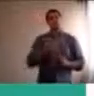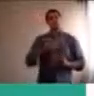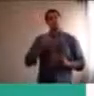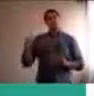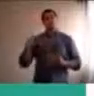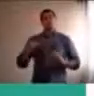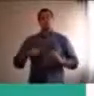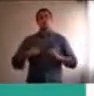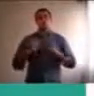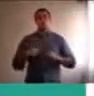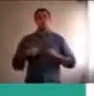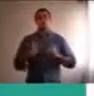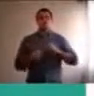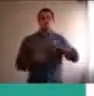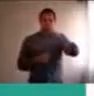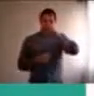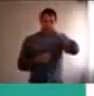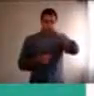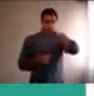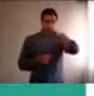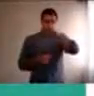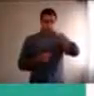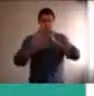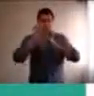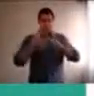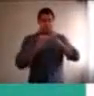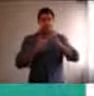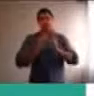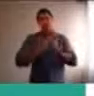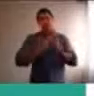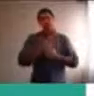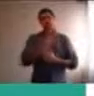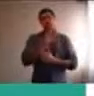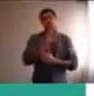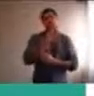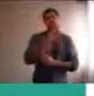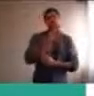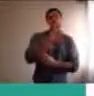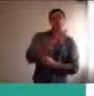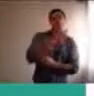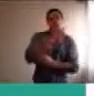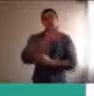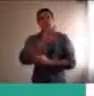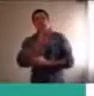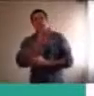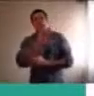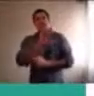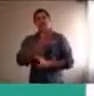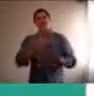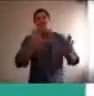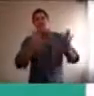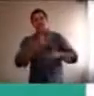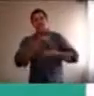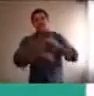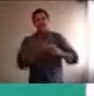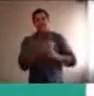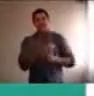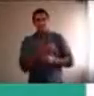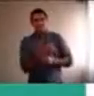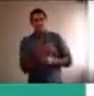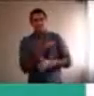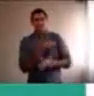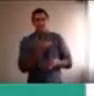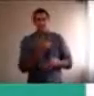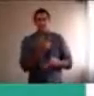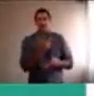esa edad Barbie, alrededor, los nueve, diez años, también, ocho, nueve, los chicos, ya, también, aparecen, un montón, de miedos,